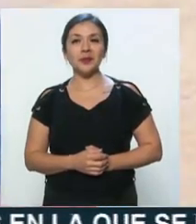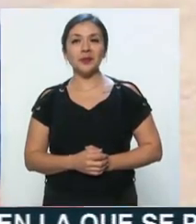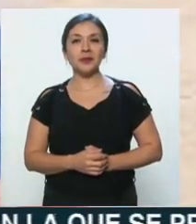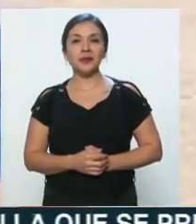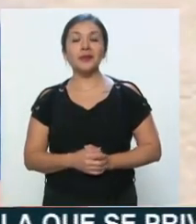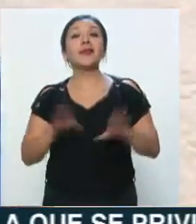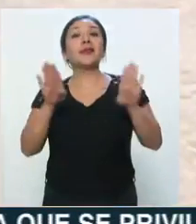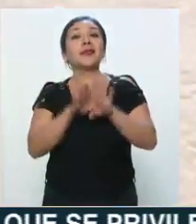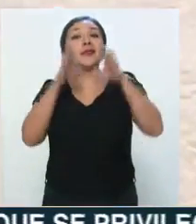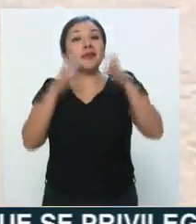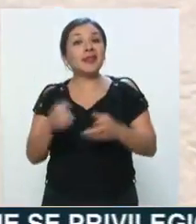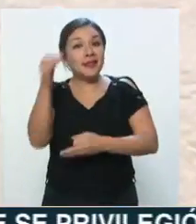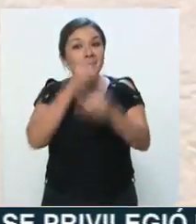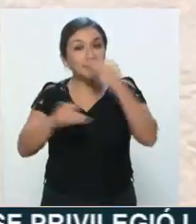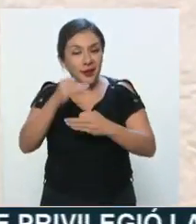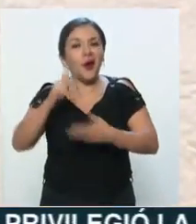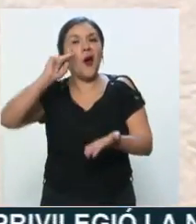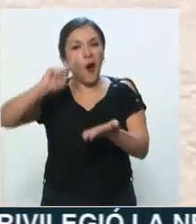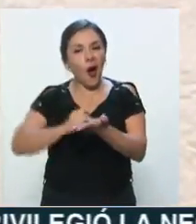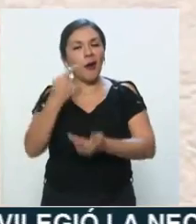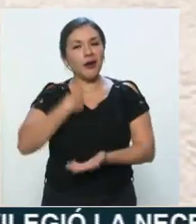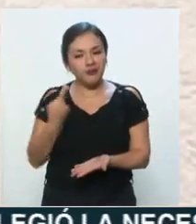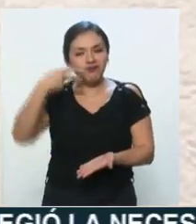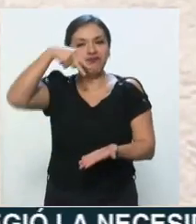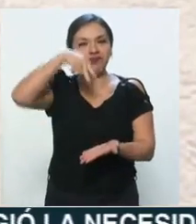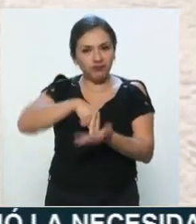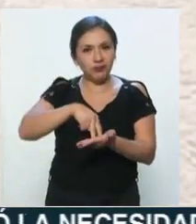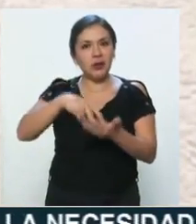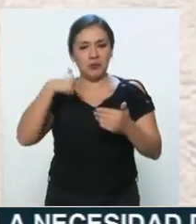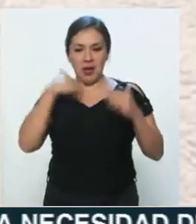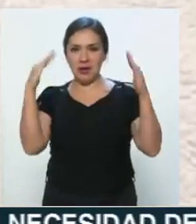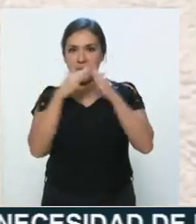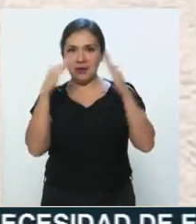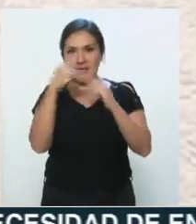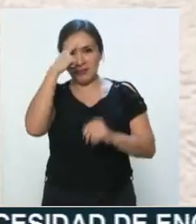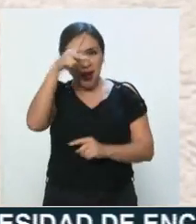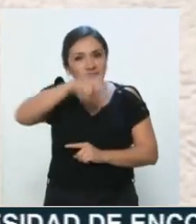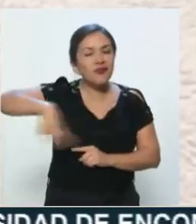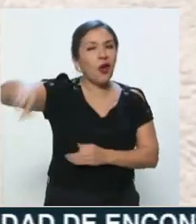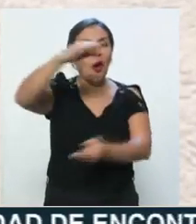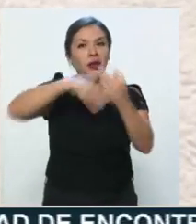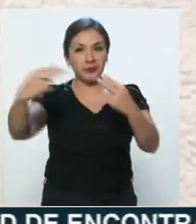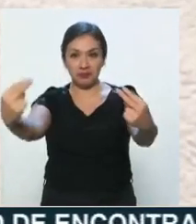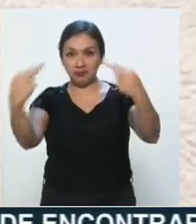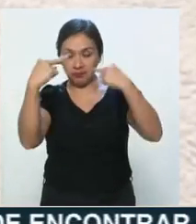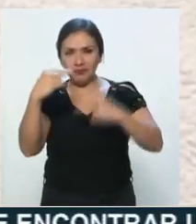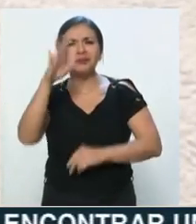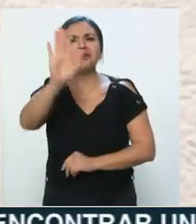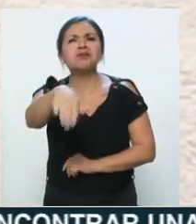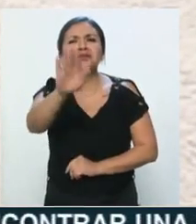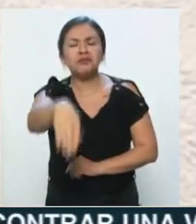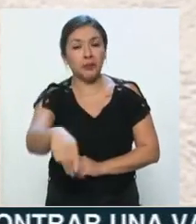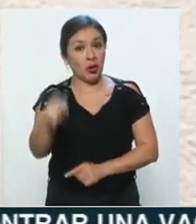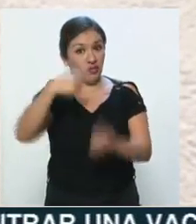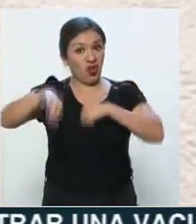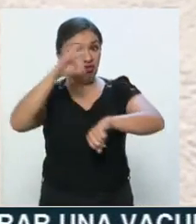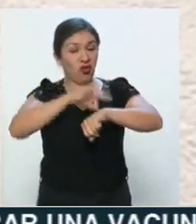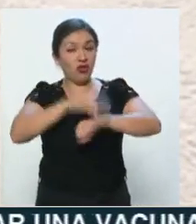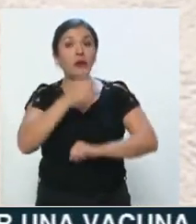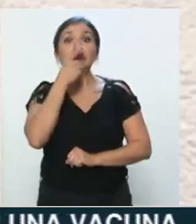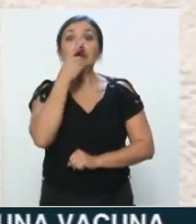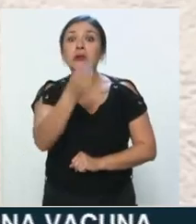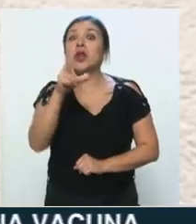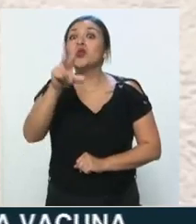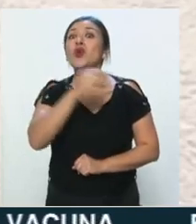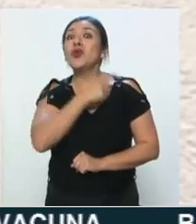¿Cómo están ustedes? Nuevamente aquí el doctor Chunga, transmitiendo desde su casa a la casa de todas y todos ustedes. Oigan, los especialistas nos han dicho que